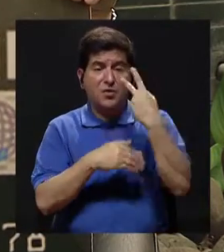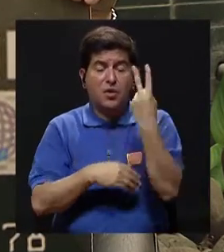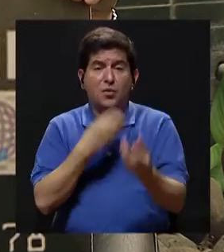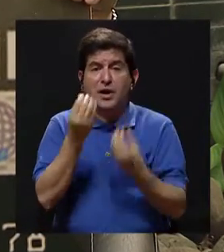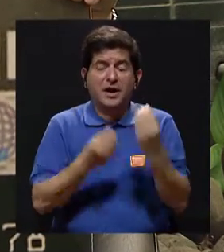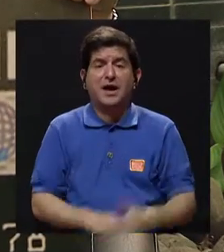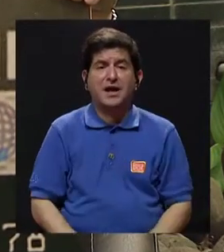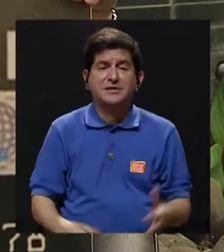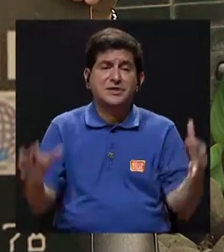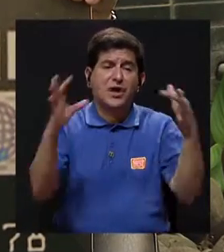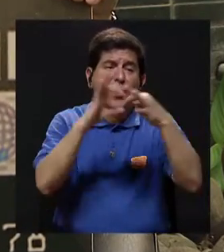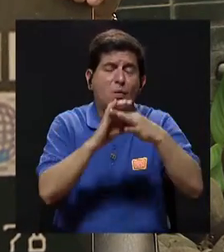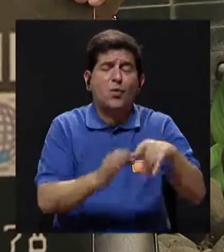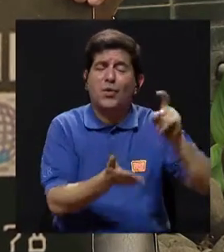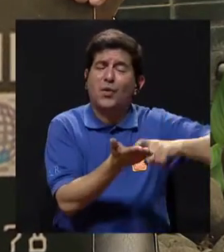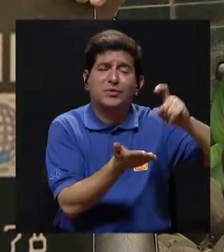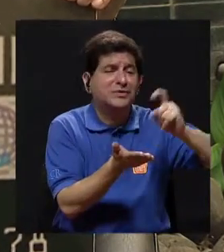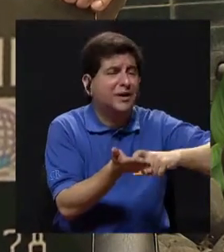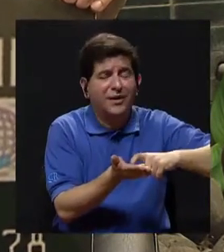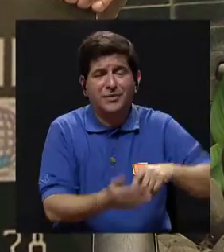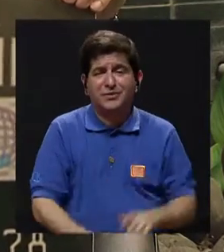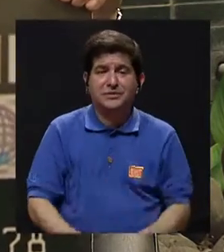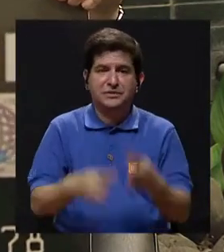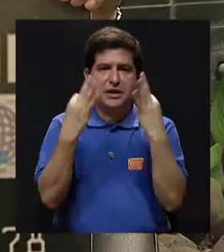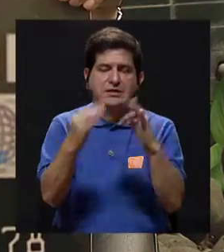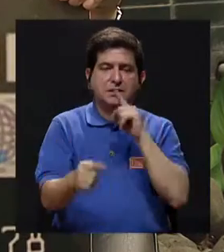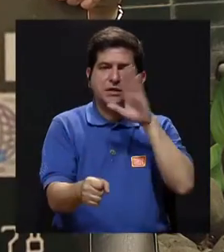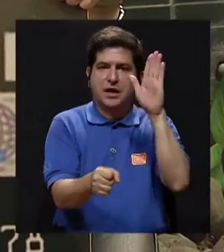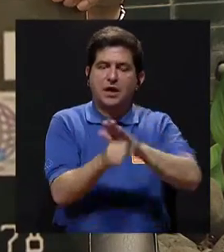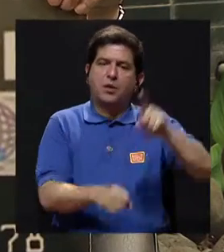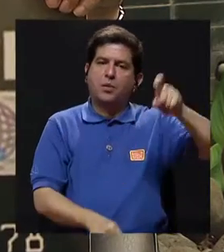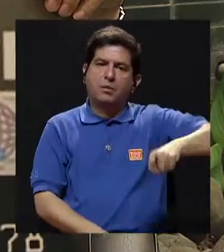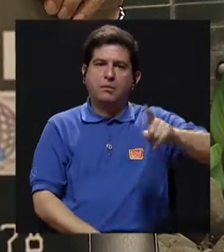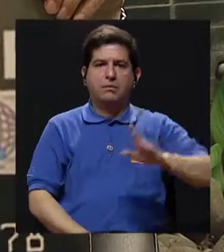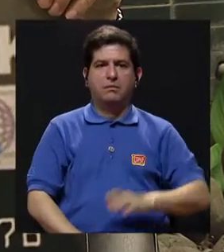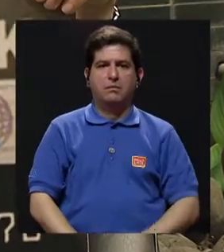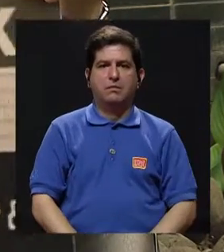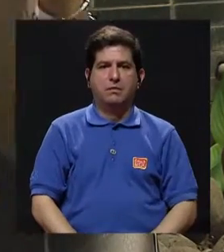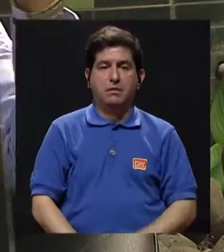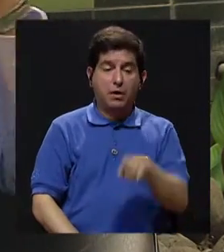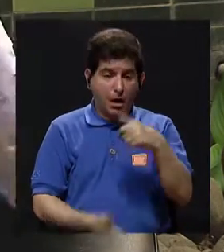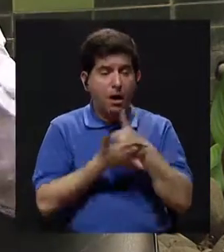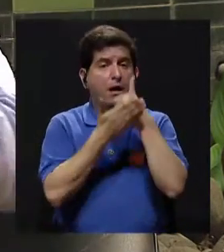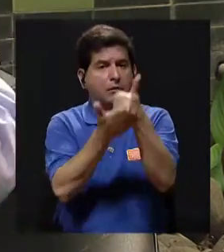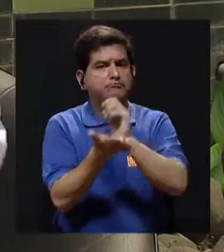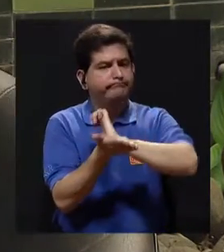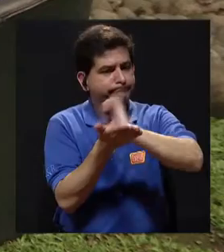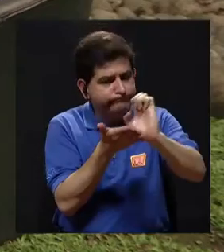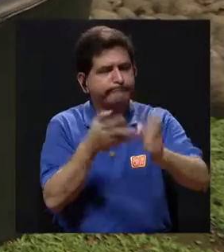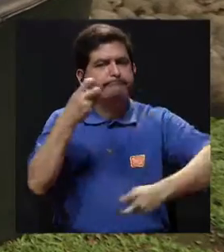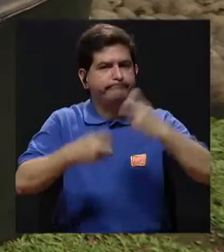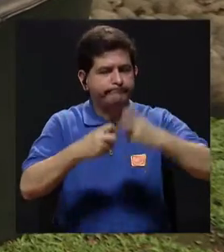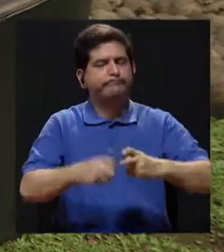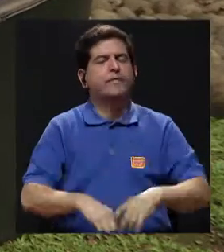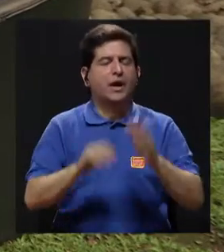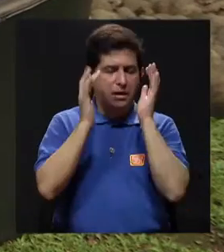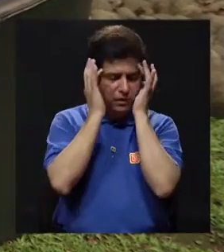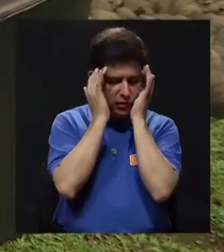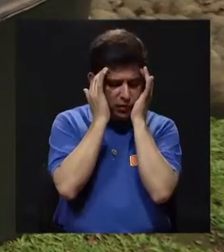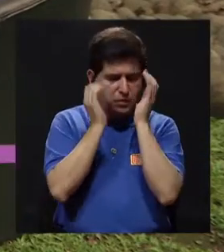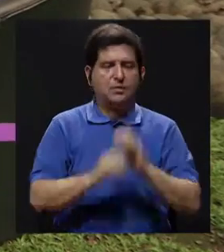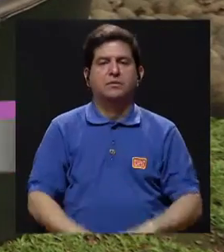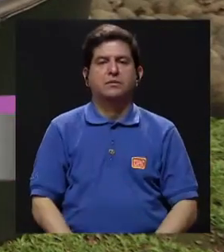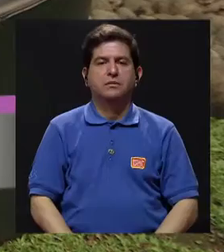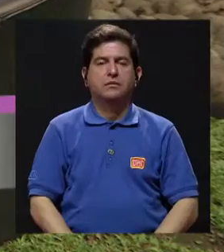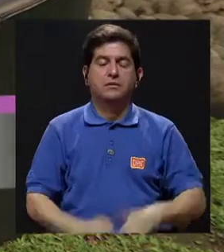viendo ver cómo hacen fusiones de saldo, de deudas para poder cubrir esas necesidades. Y esto le va a ayudar a evitarse muchos dolores de cabeza. Y lo